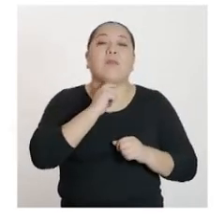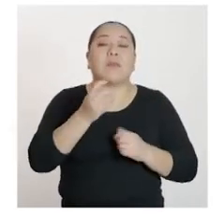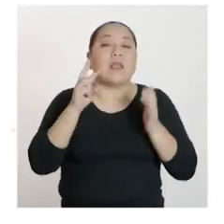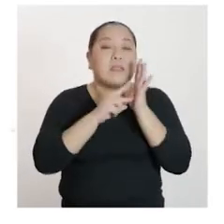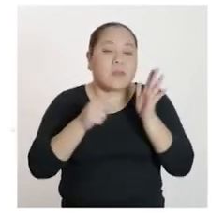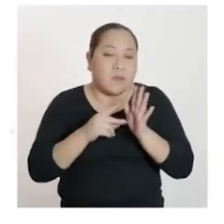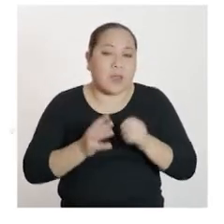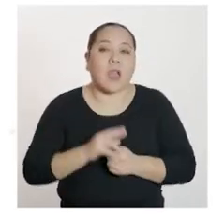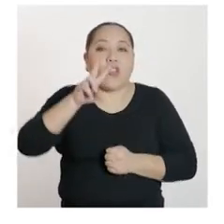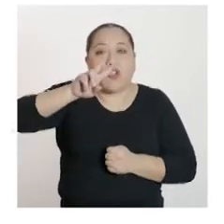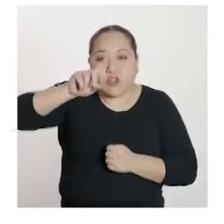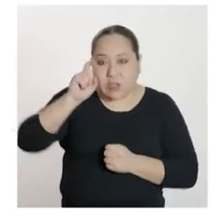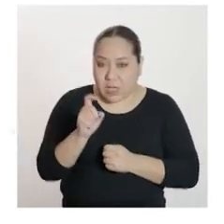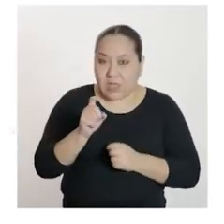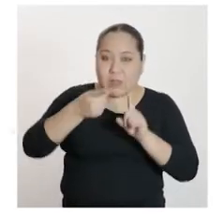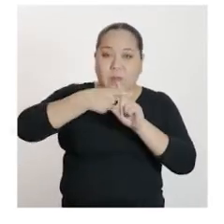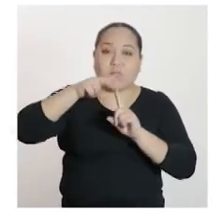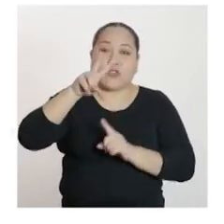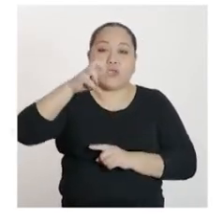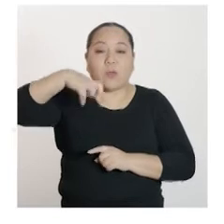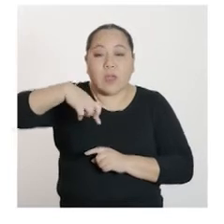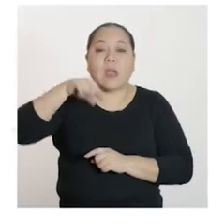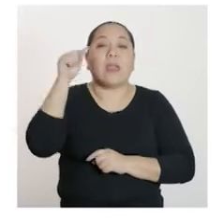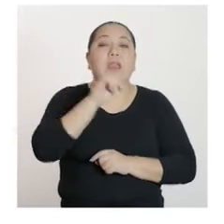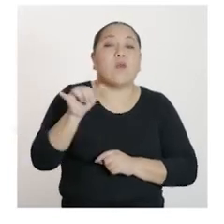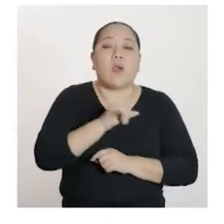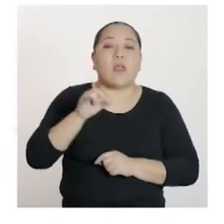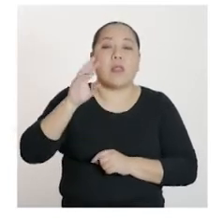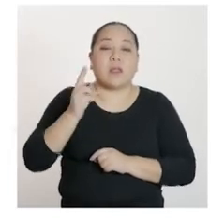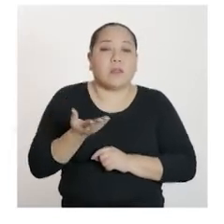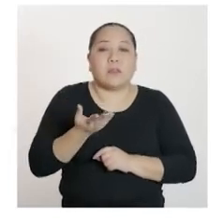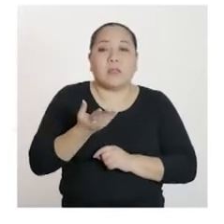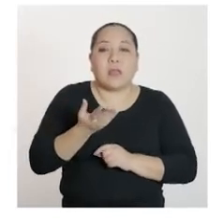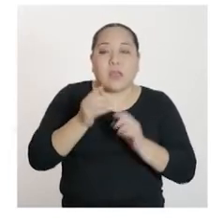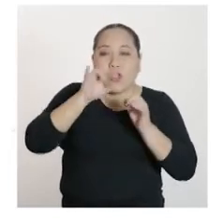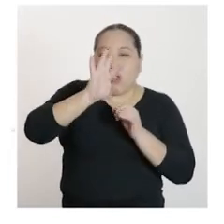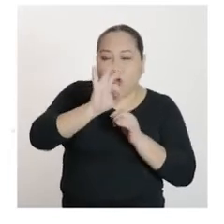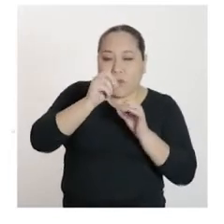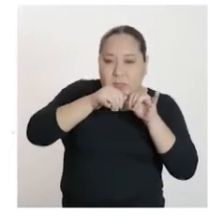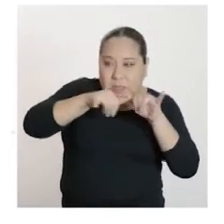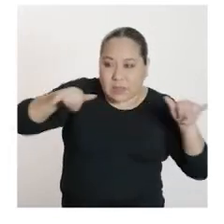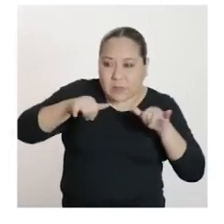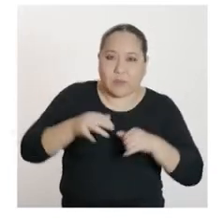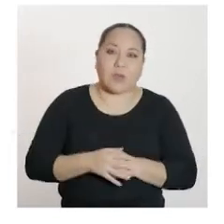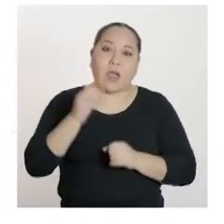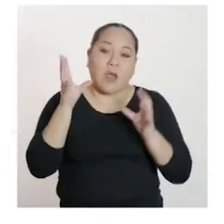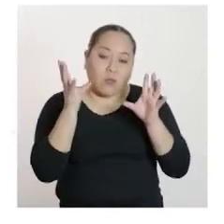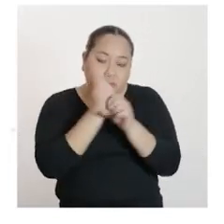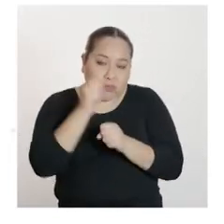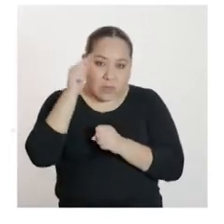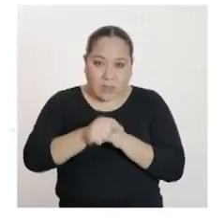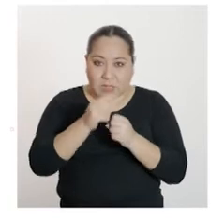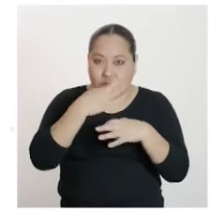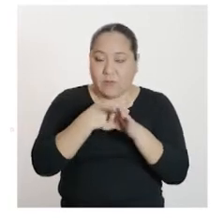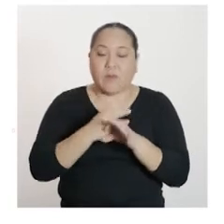decir, 2X más 2P igual a 90 centímetros. Al simplificar dicha ecuación,